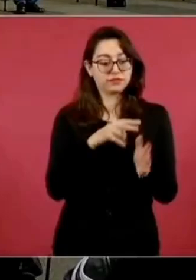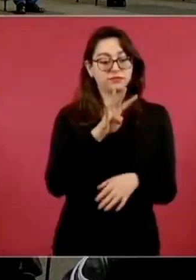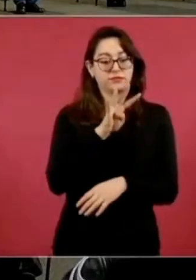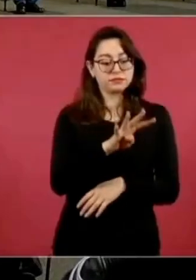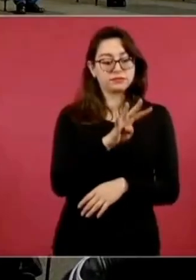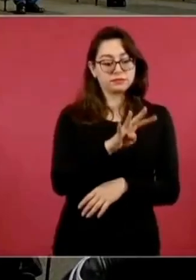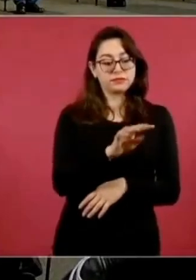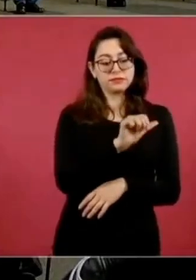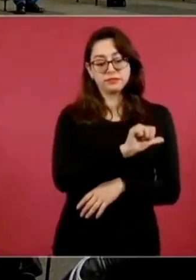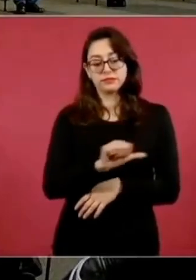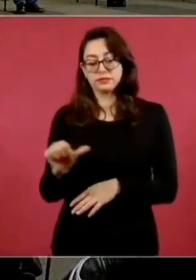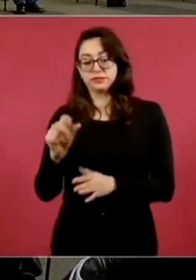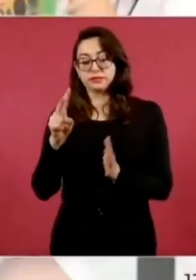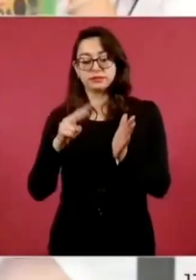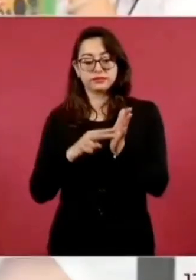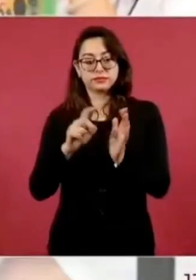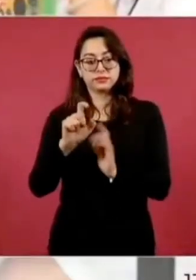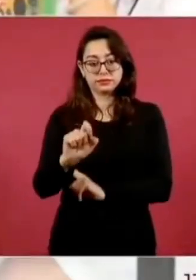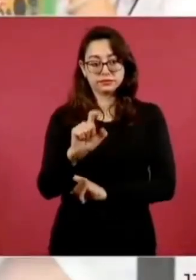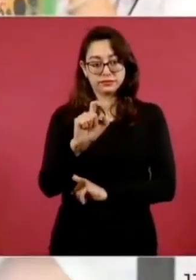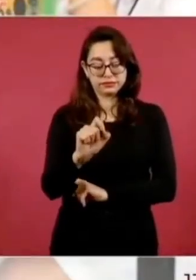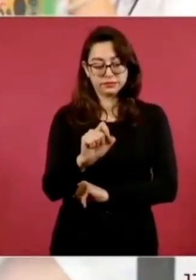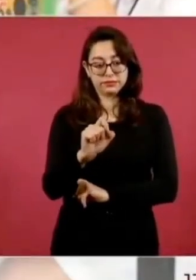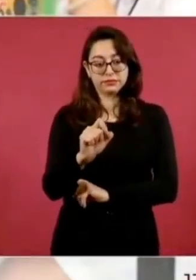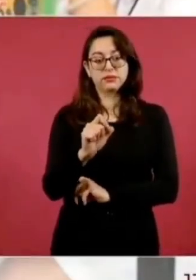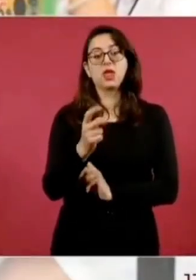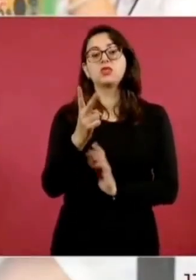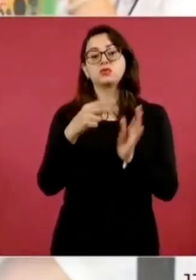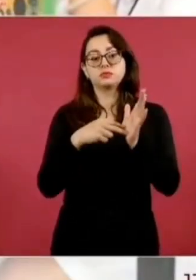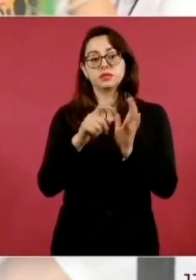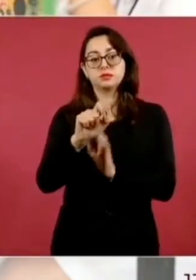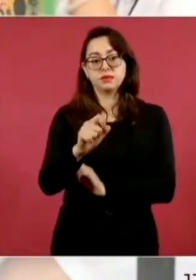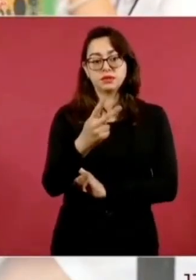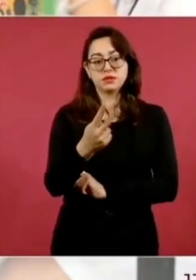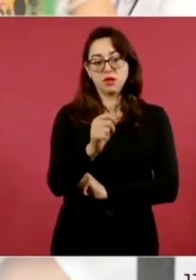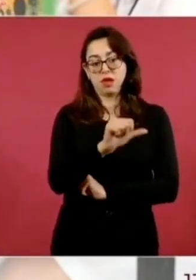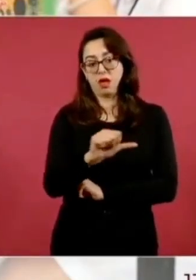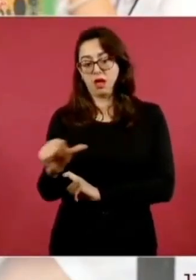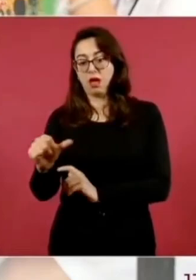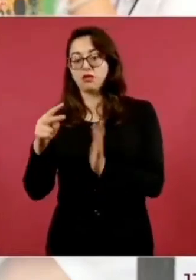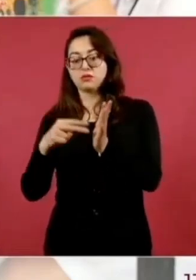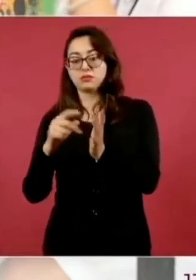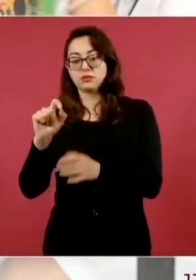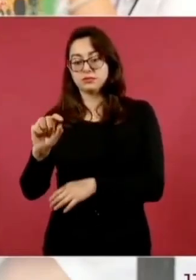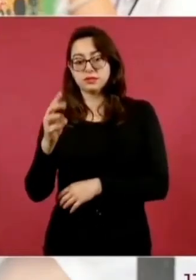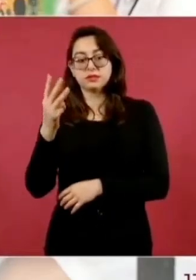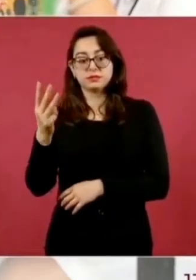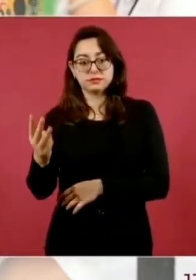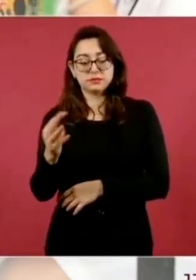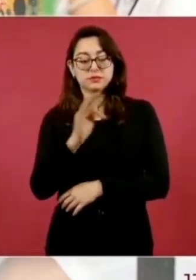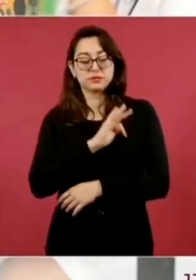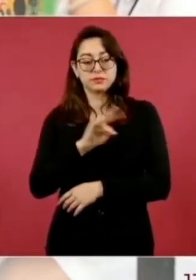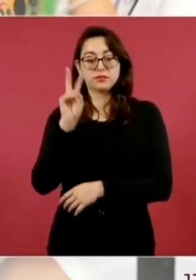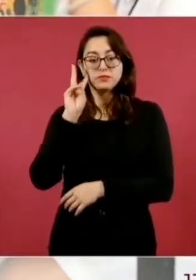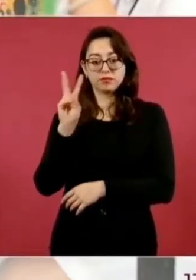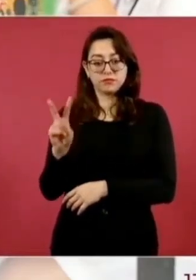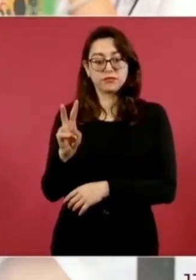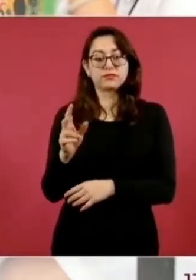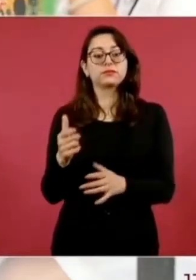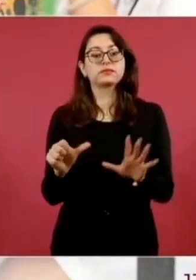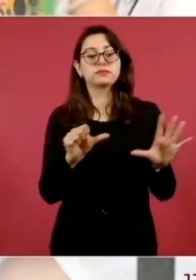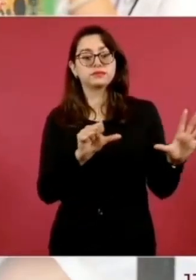-2020 a 2022-2023, se produjeron 662